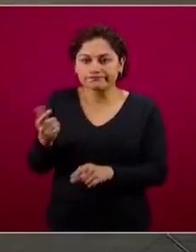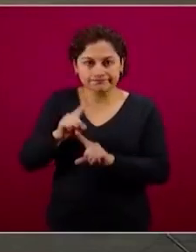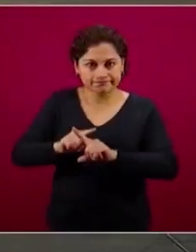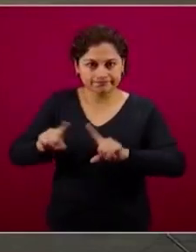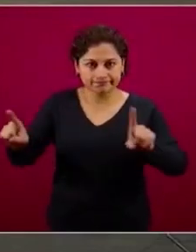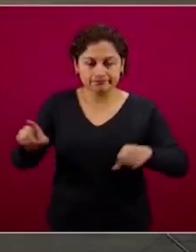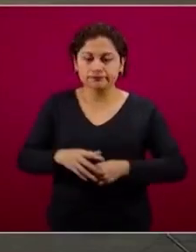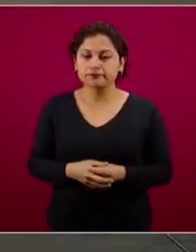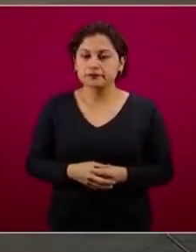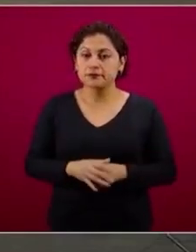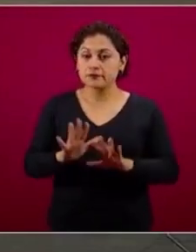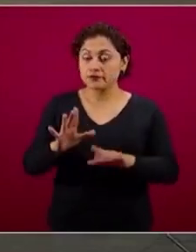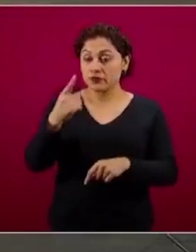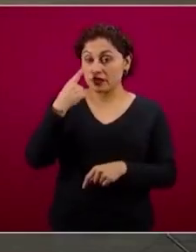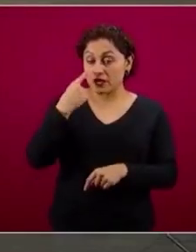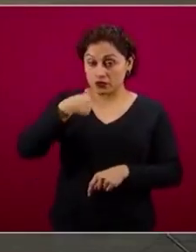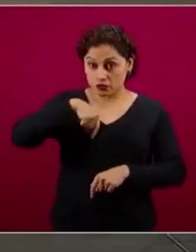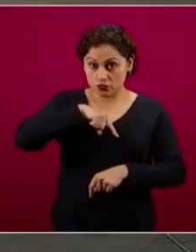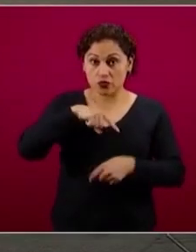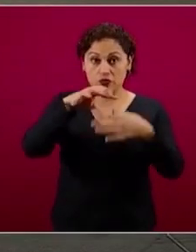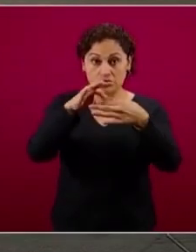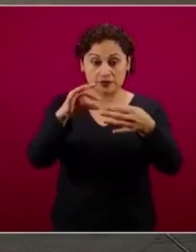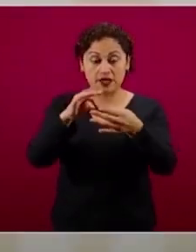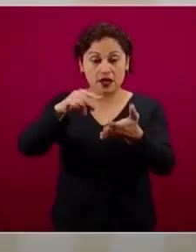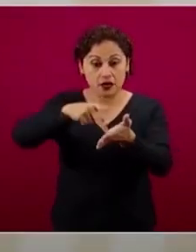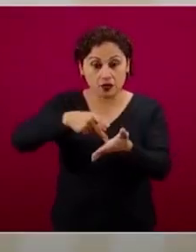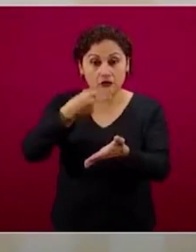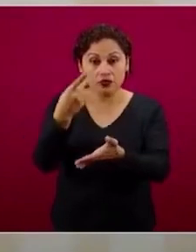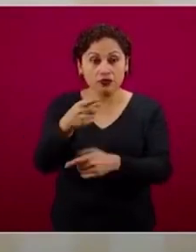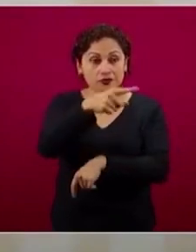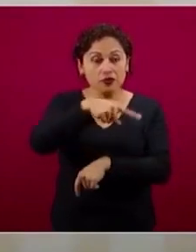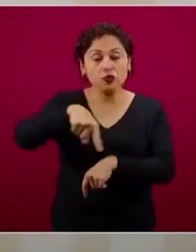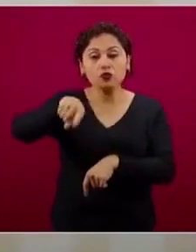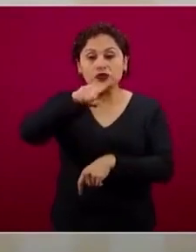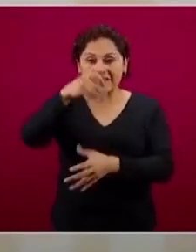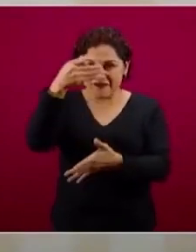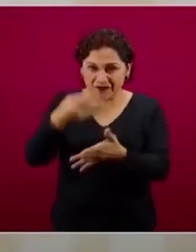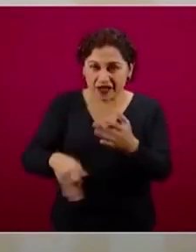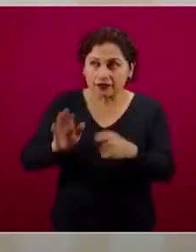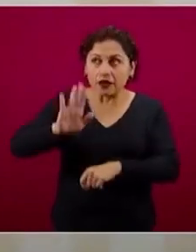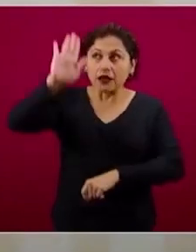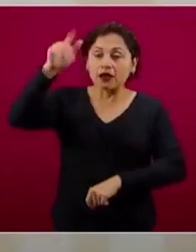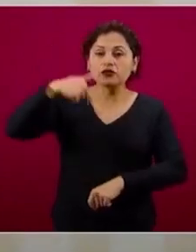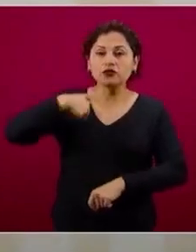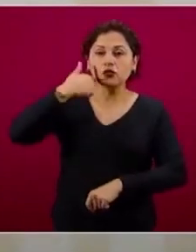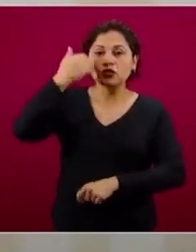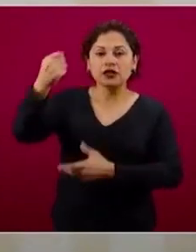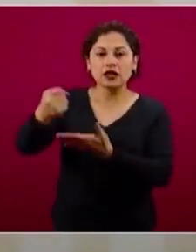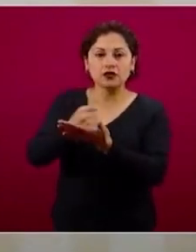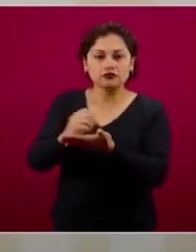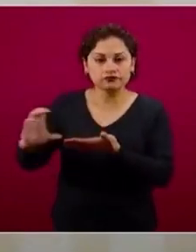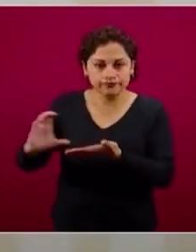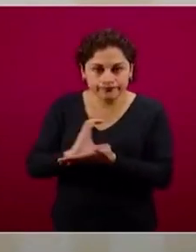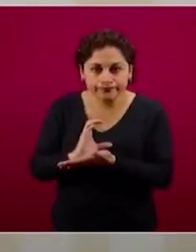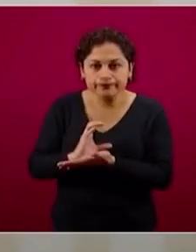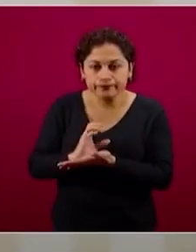Reiterarles, como lo hemos venido haciendo, que si aún están por inscribirse al programa, verifiquen con su banco